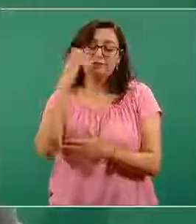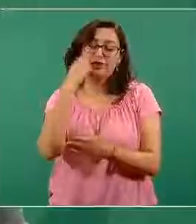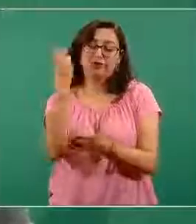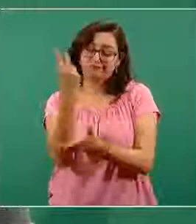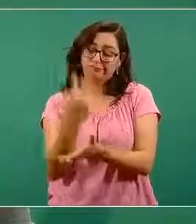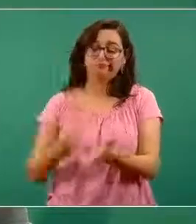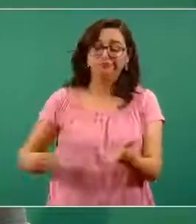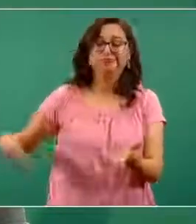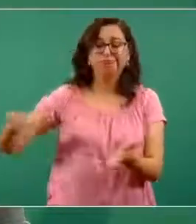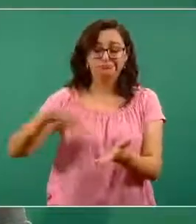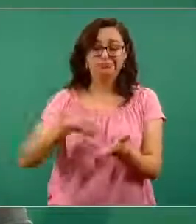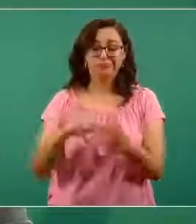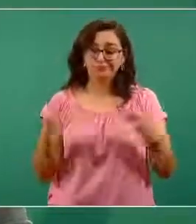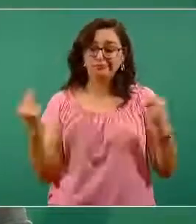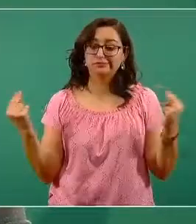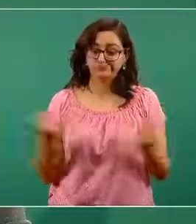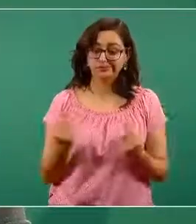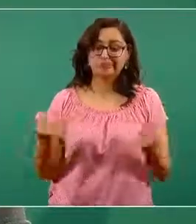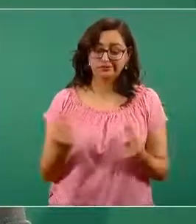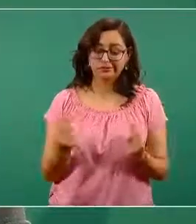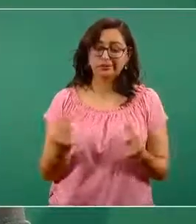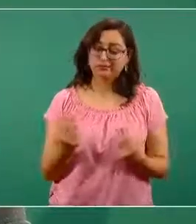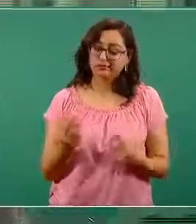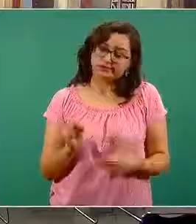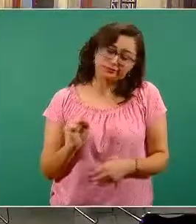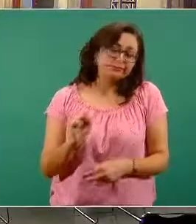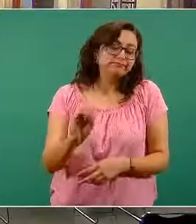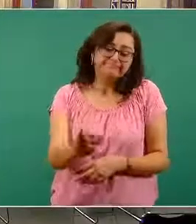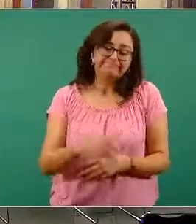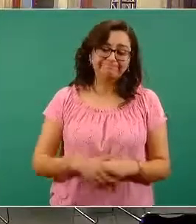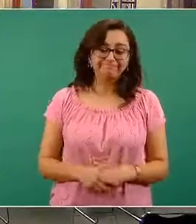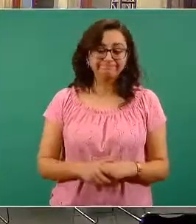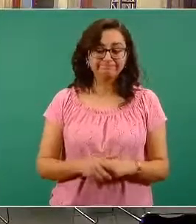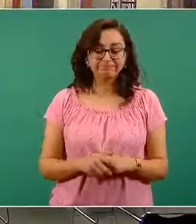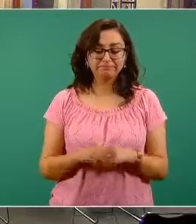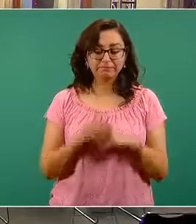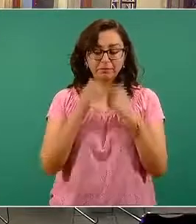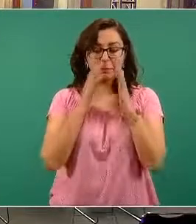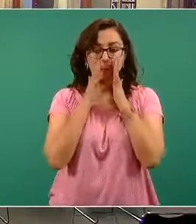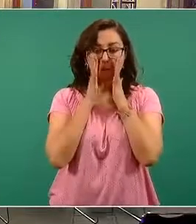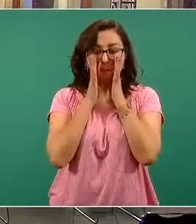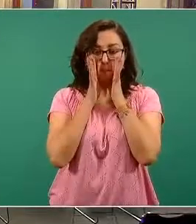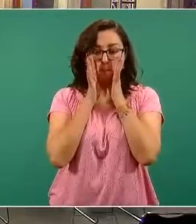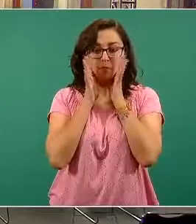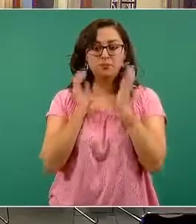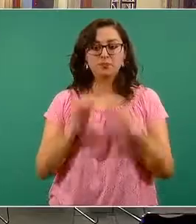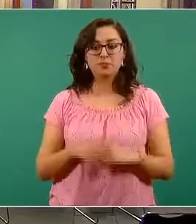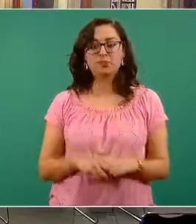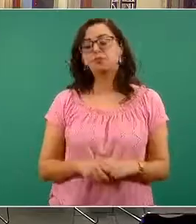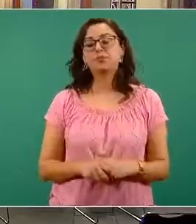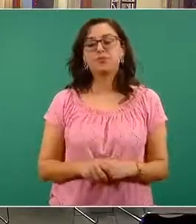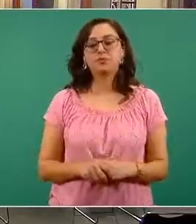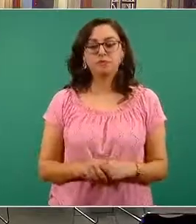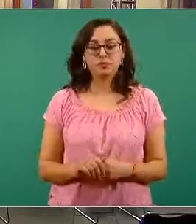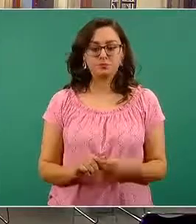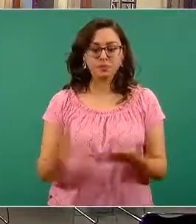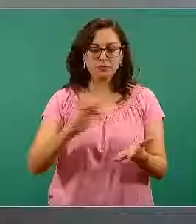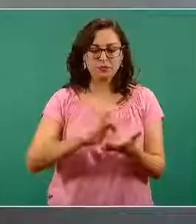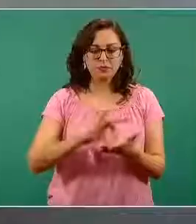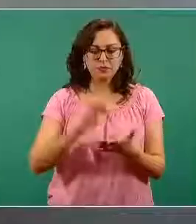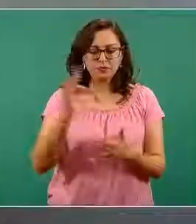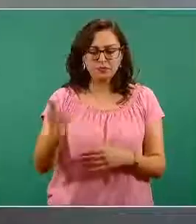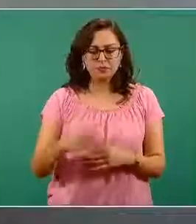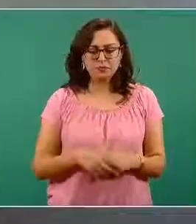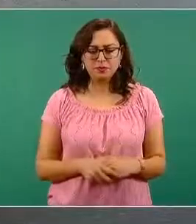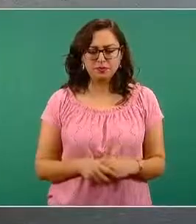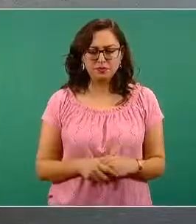presenciales para una buena educación y preparación. Gracias. Y finalmente, doctor, también me han tirado de